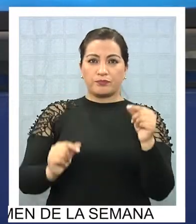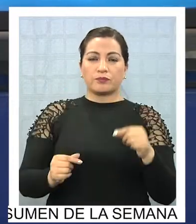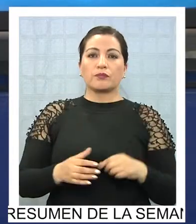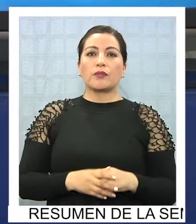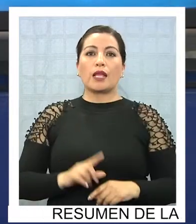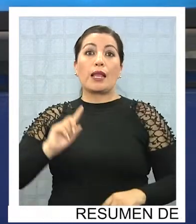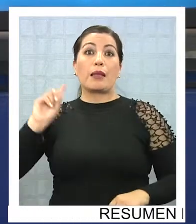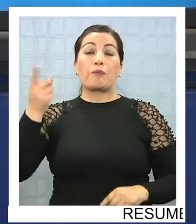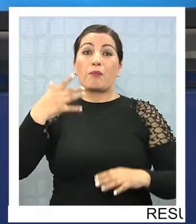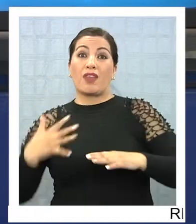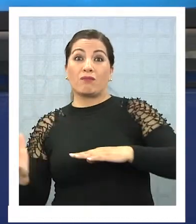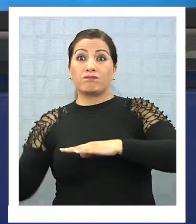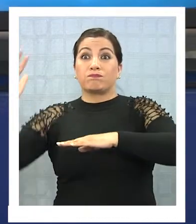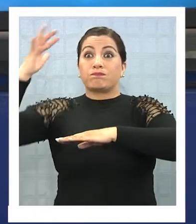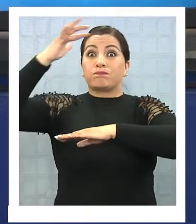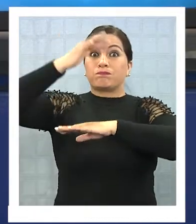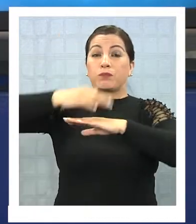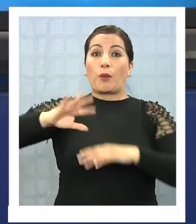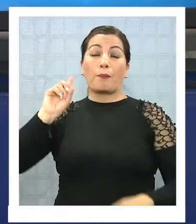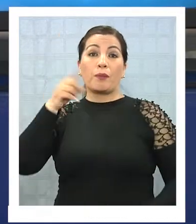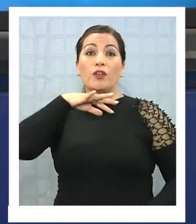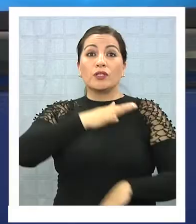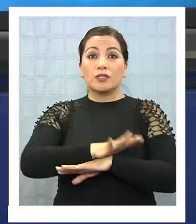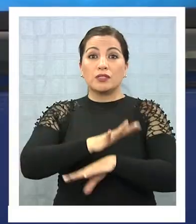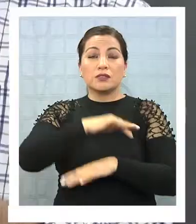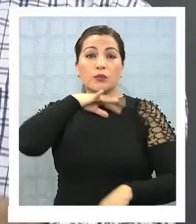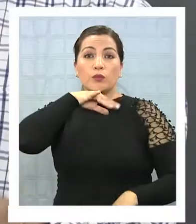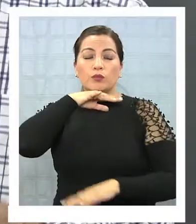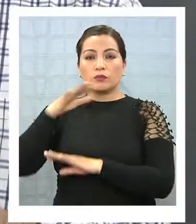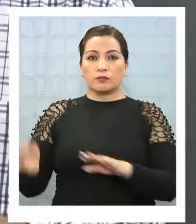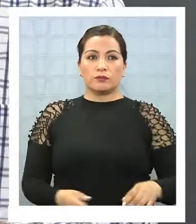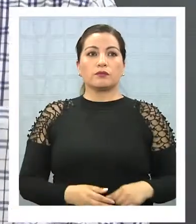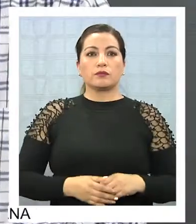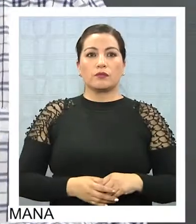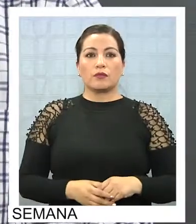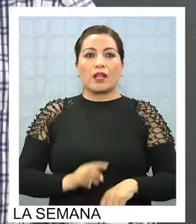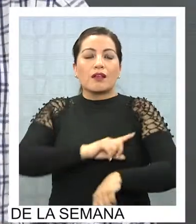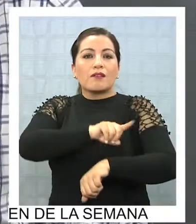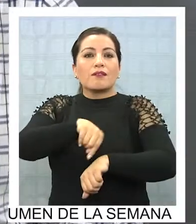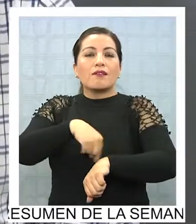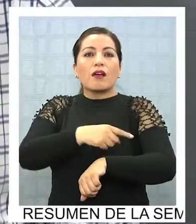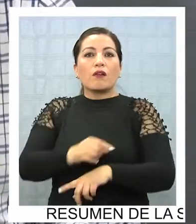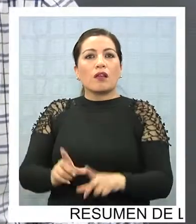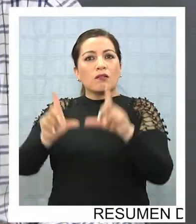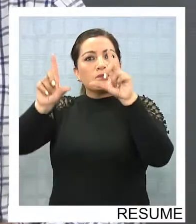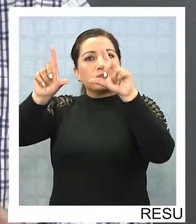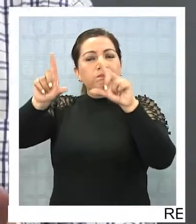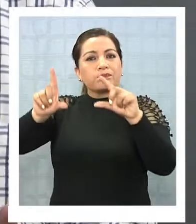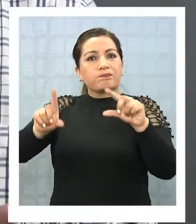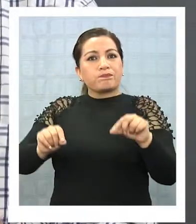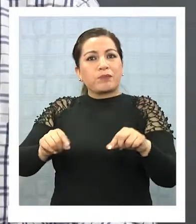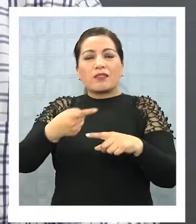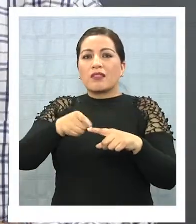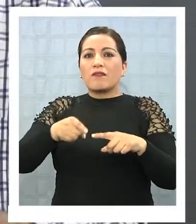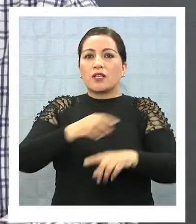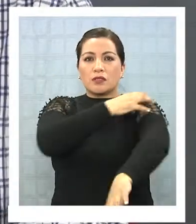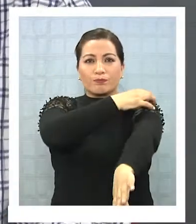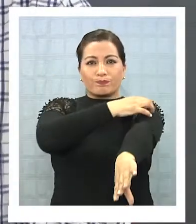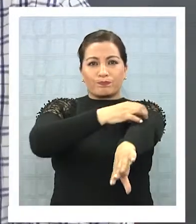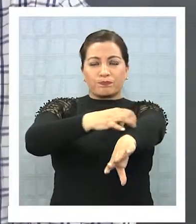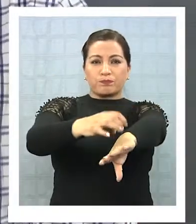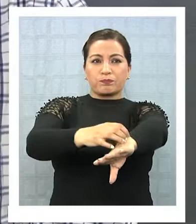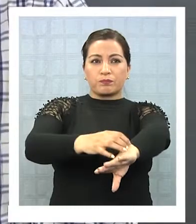primera ola puede llegar en los primeros 15 minutos. ¿Qué pasa con las obras de mitigación que uno espera ver, digamos, en el borde costero, en distintas ciudades, cierto, que